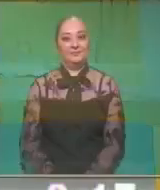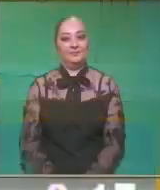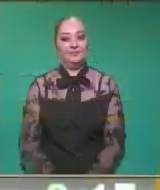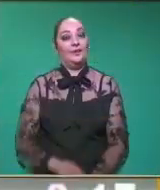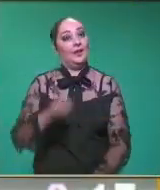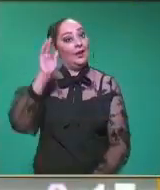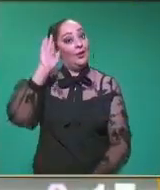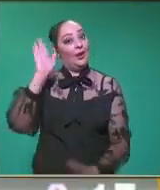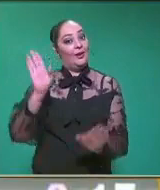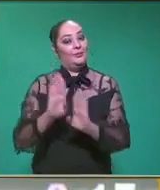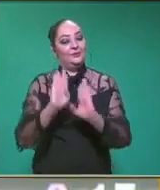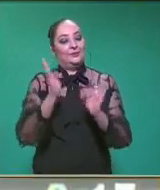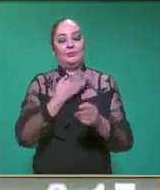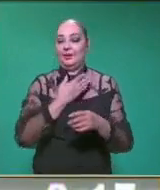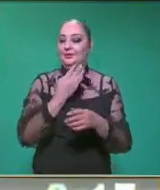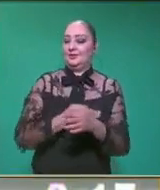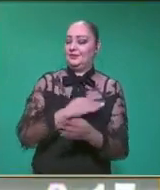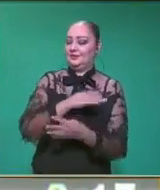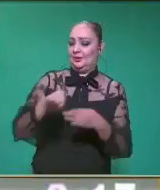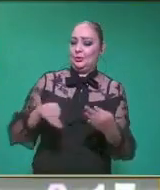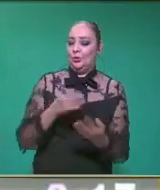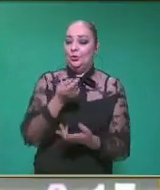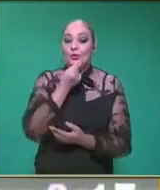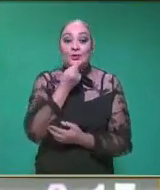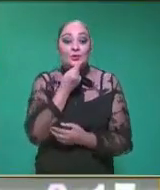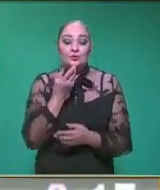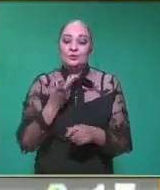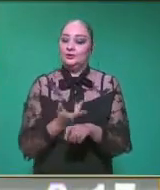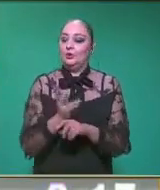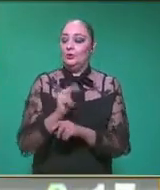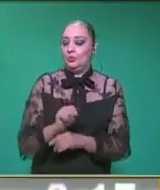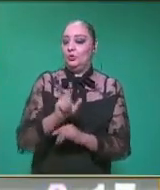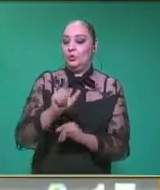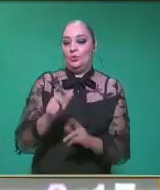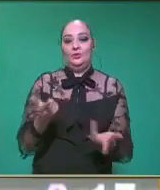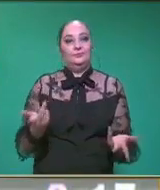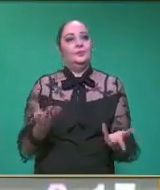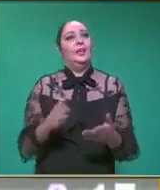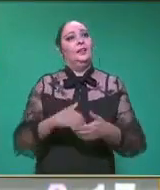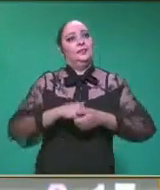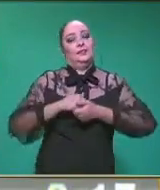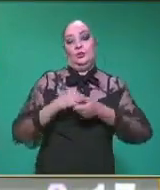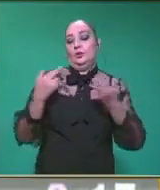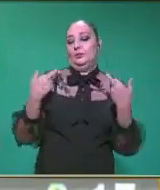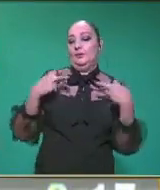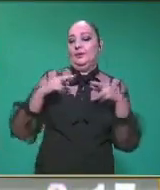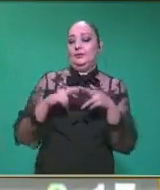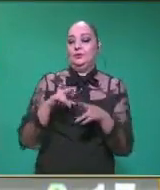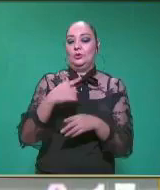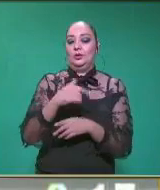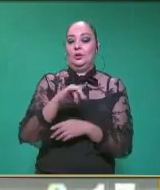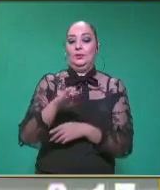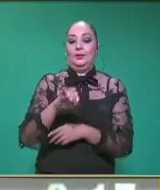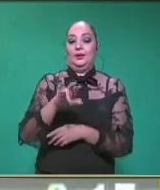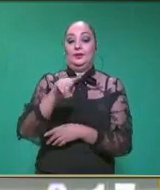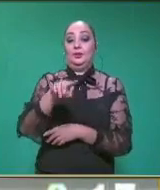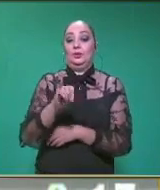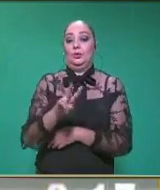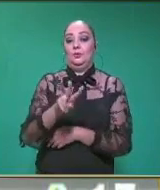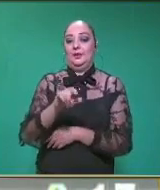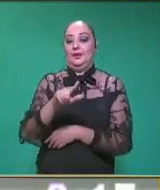Hola, ¿qué tal? Muy buenas tardes a todos los niños del Estado de Nuevo León. Saluda con todo cariño el profesor Gilberto Velásquez.